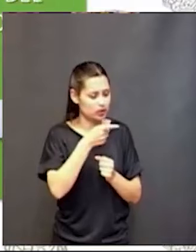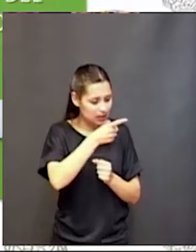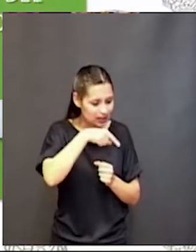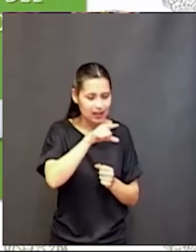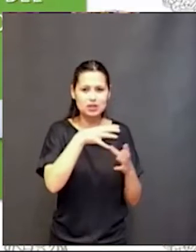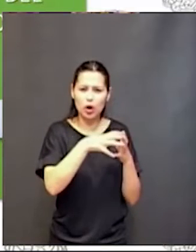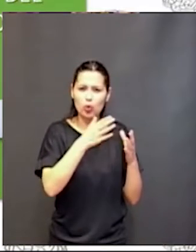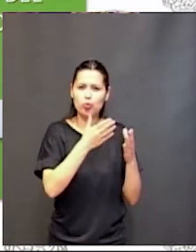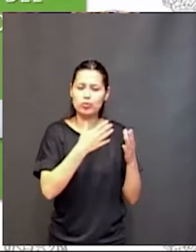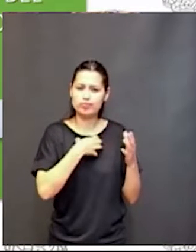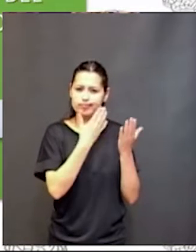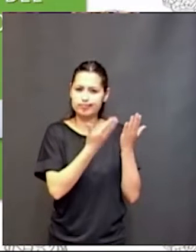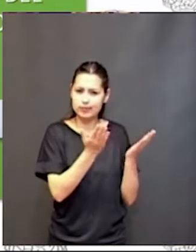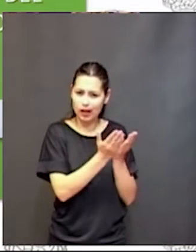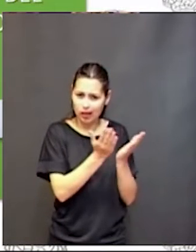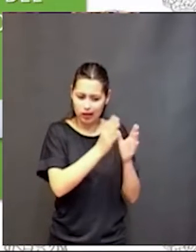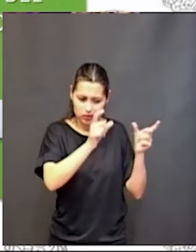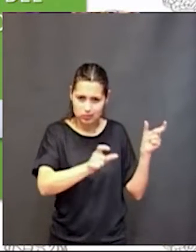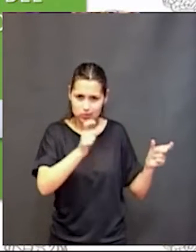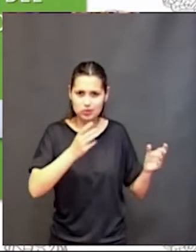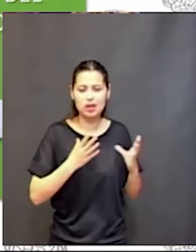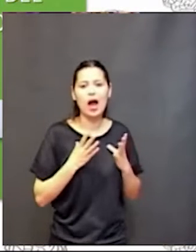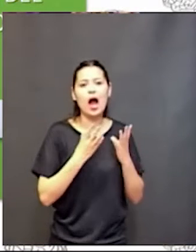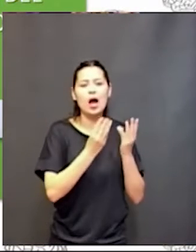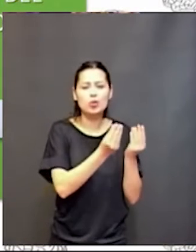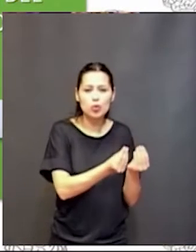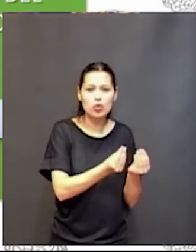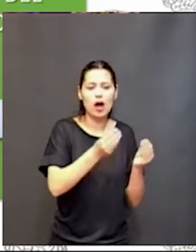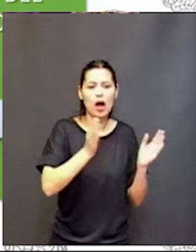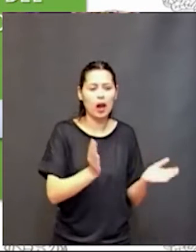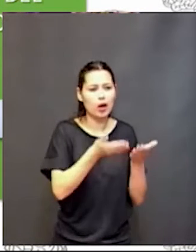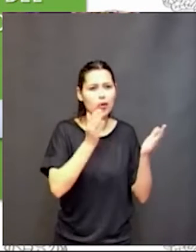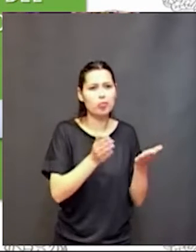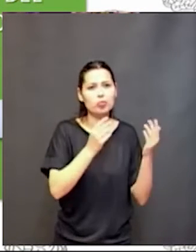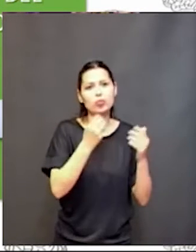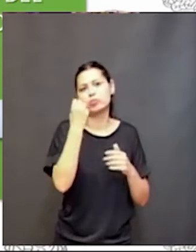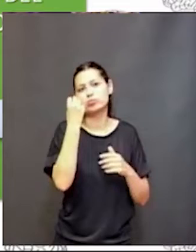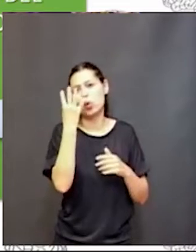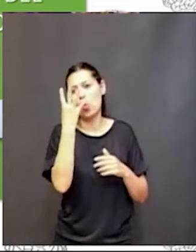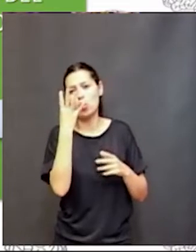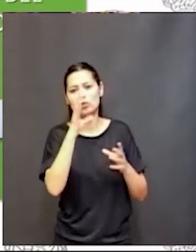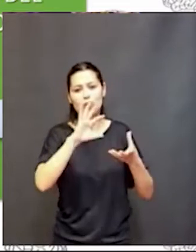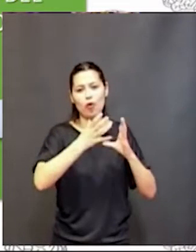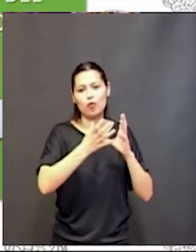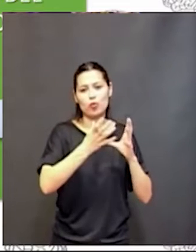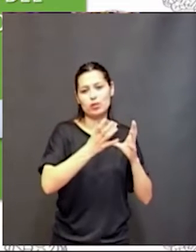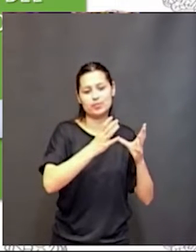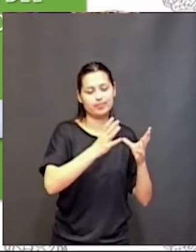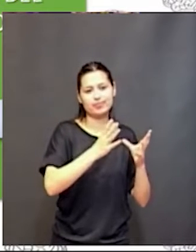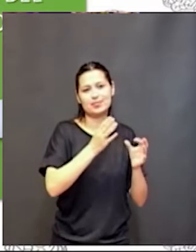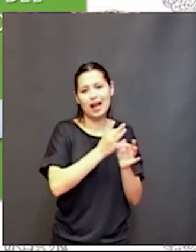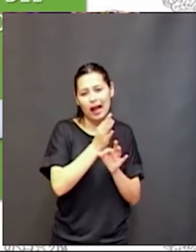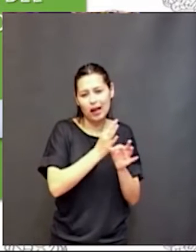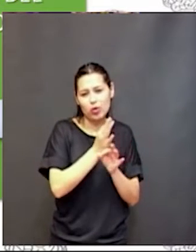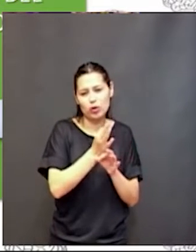promover lo que son los cuatro pilares de la educación que también nos explica Dejan en su última